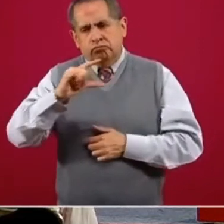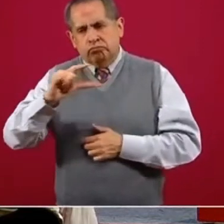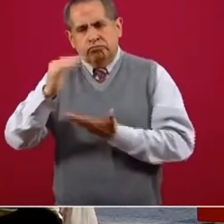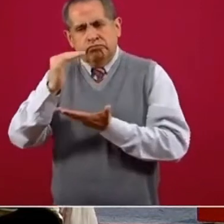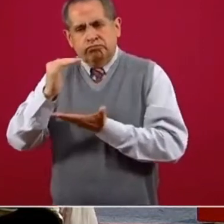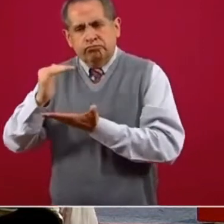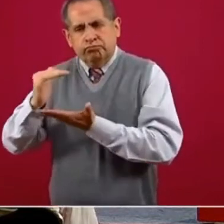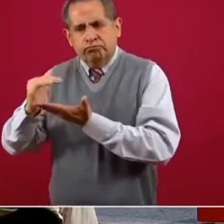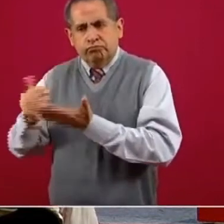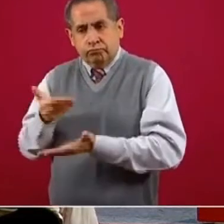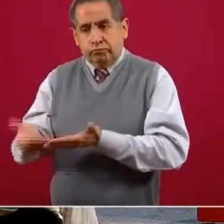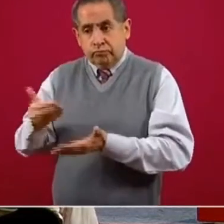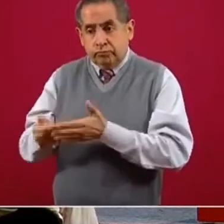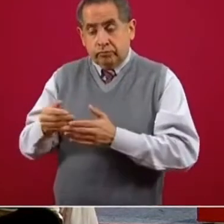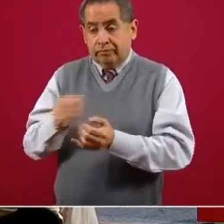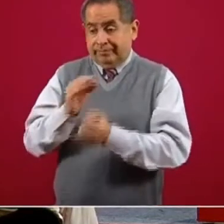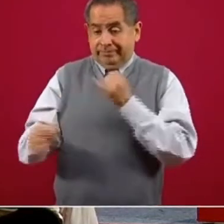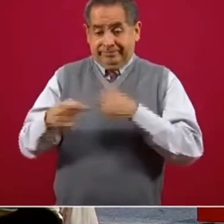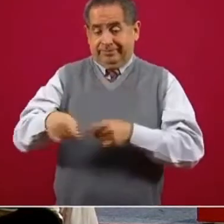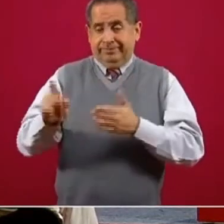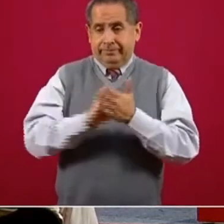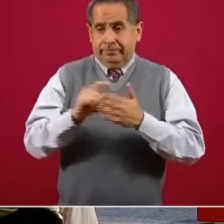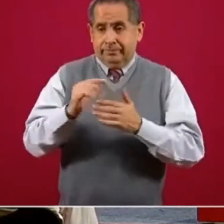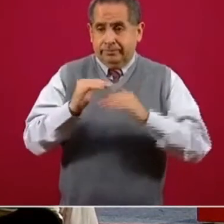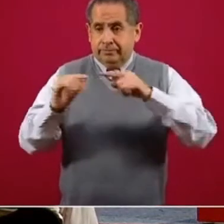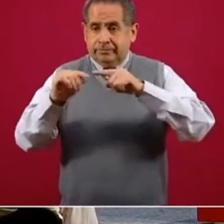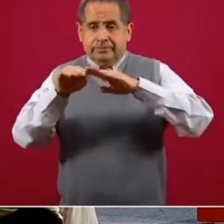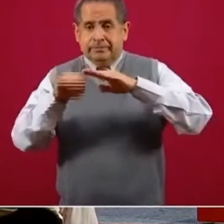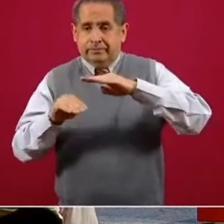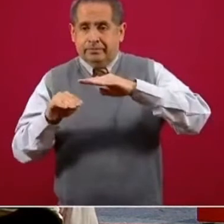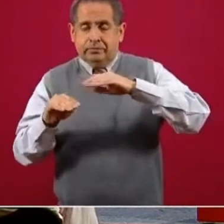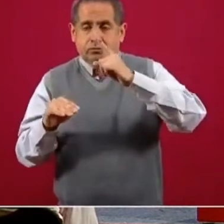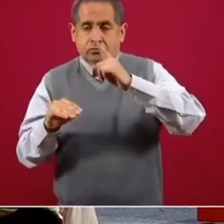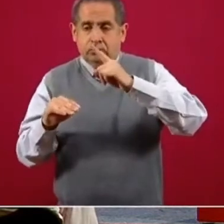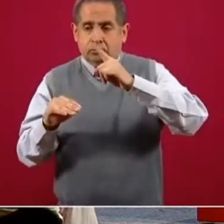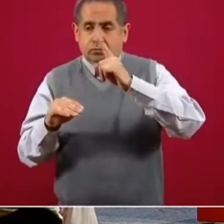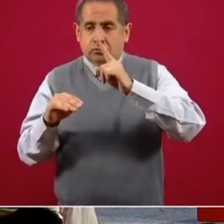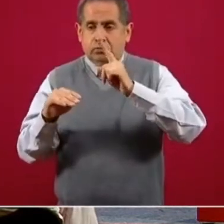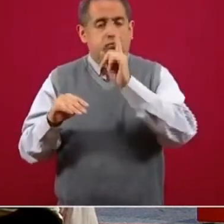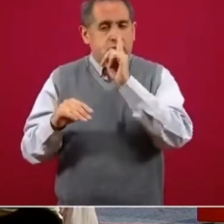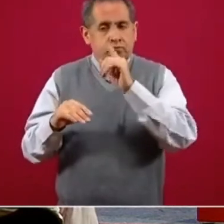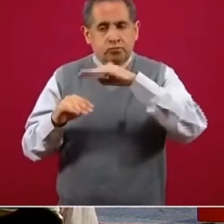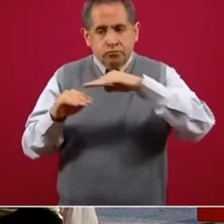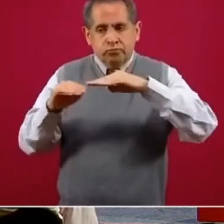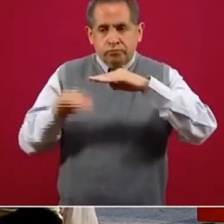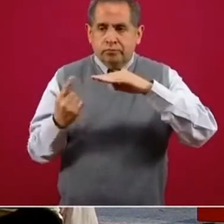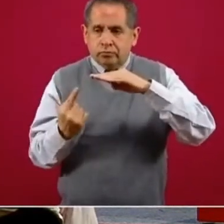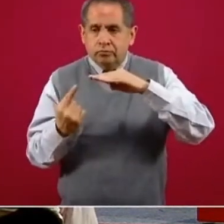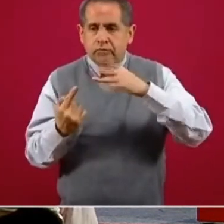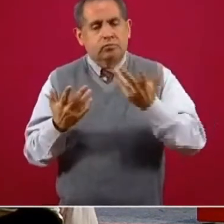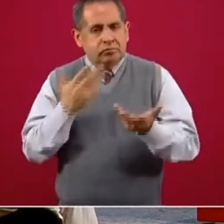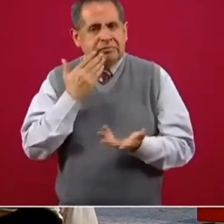decreciendo. Y en estos momentos, rumbo al final del mes, llegaron a estar por debajo de uno. Eso es muy positivo y se lo